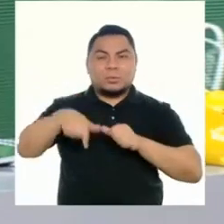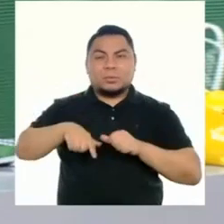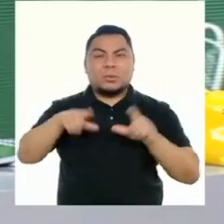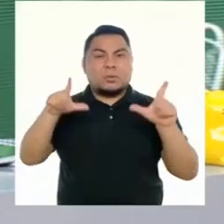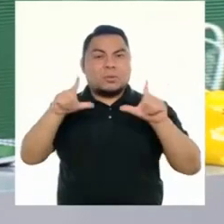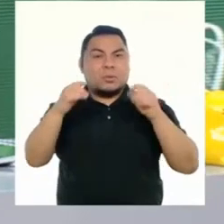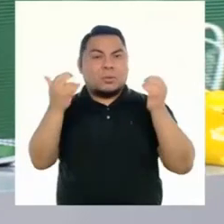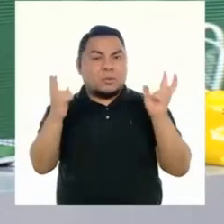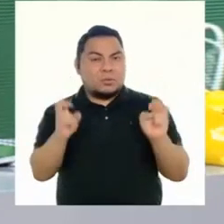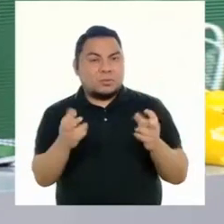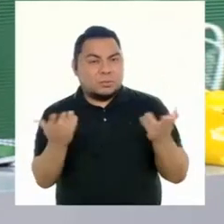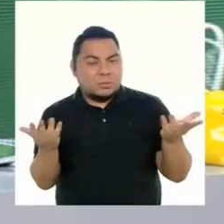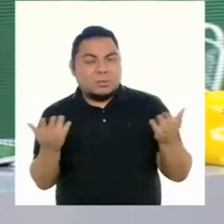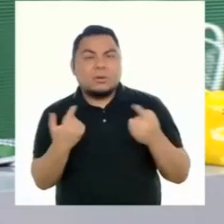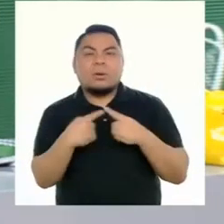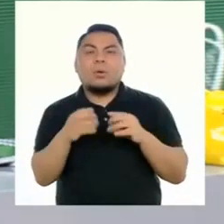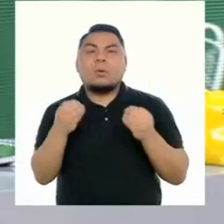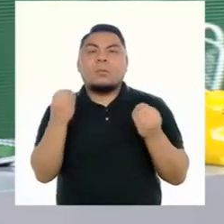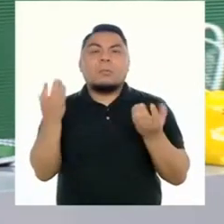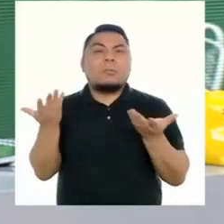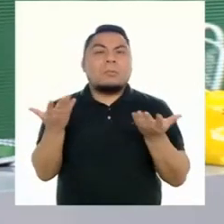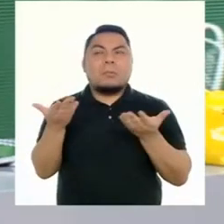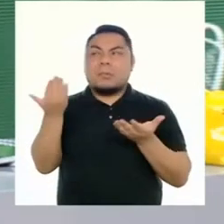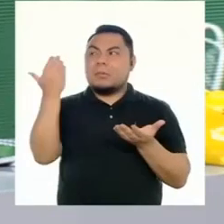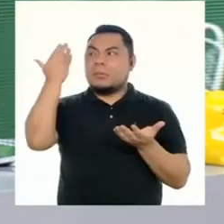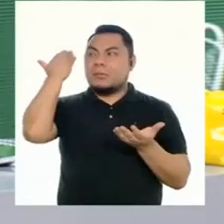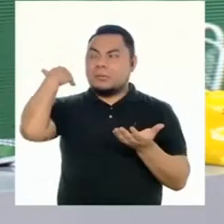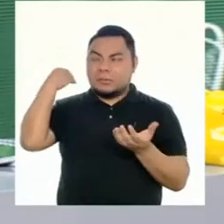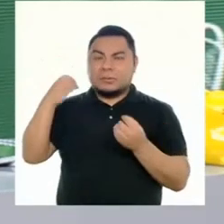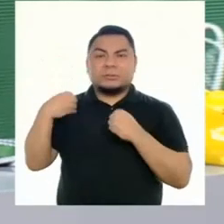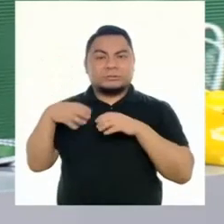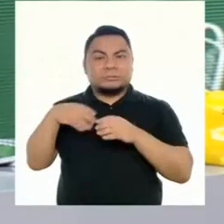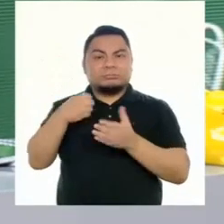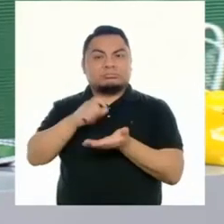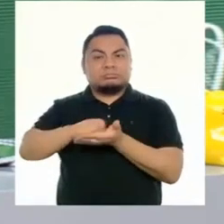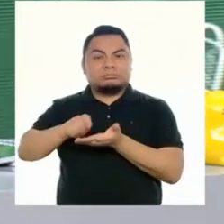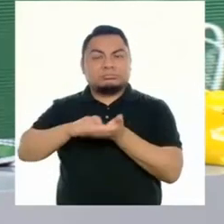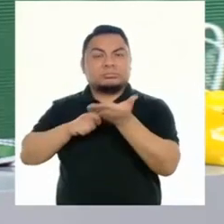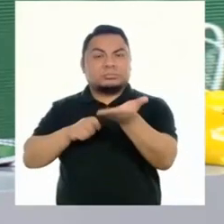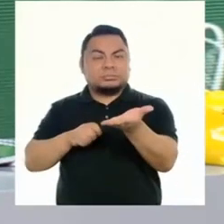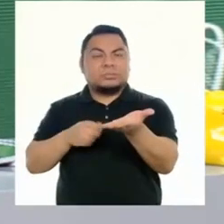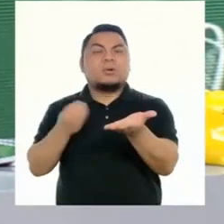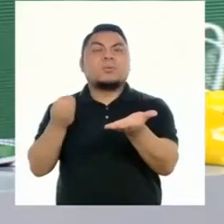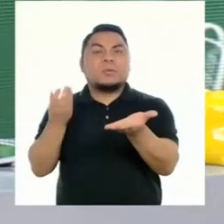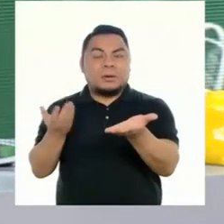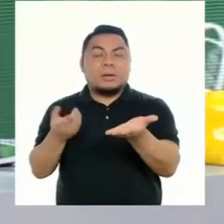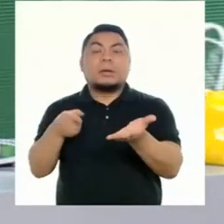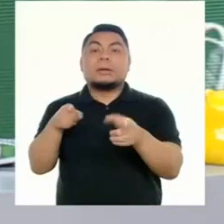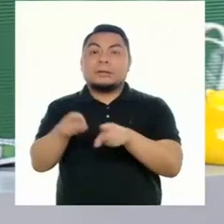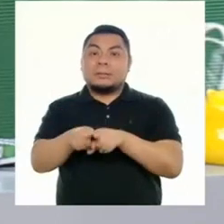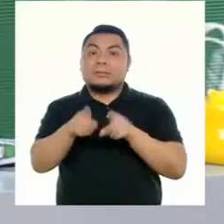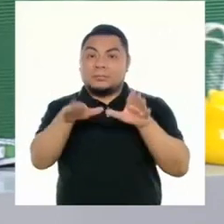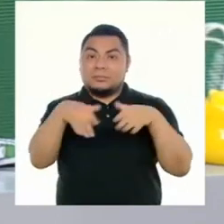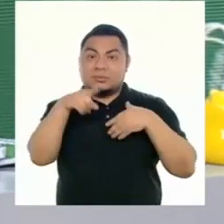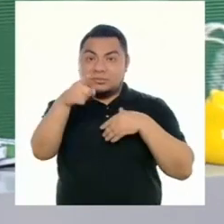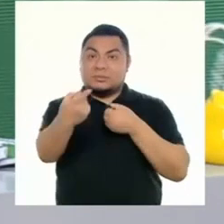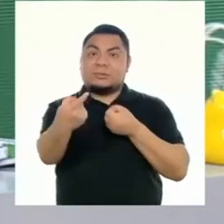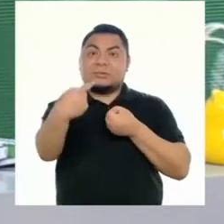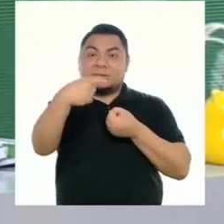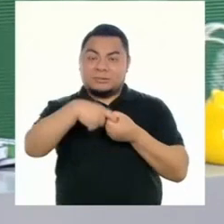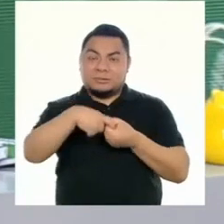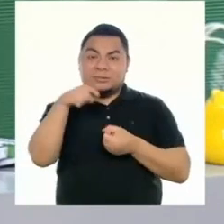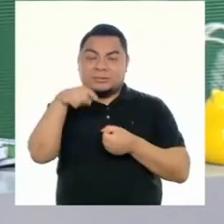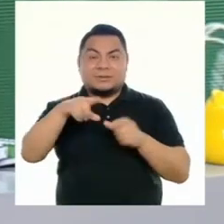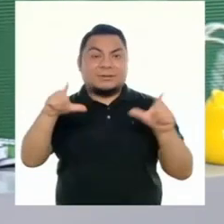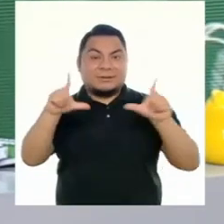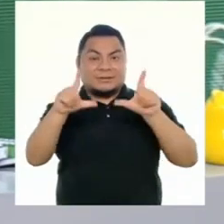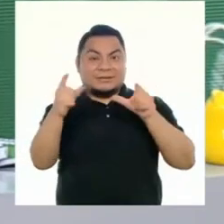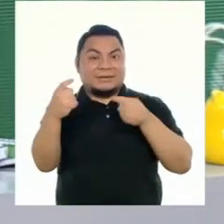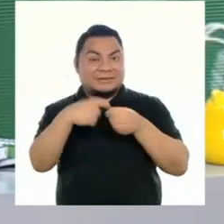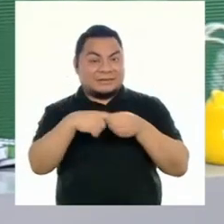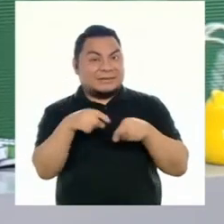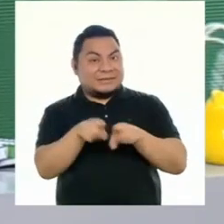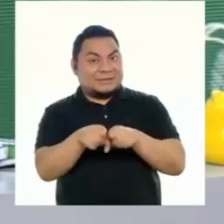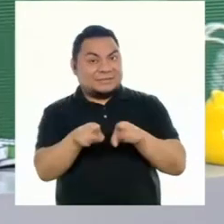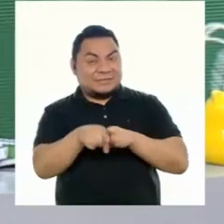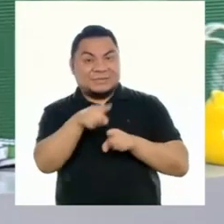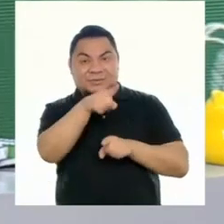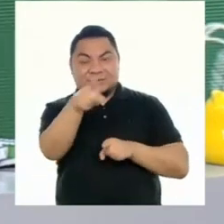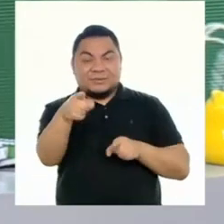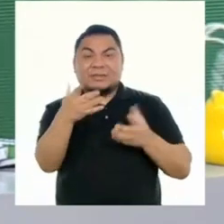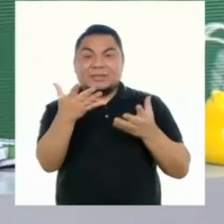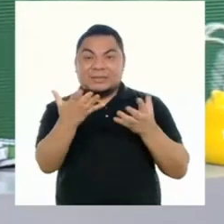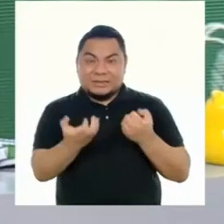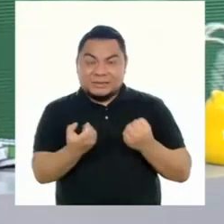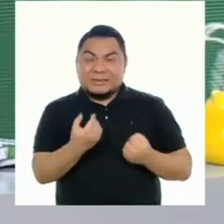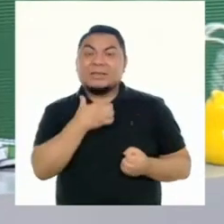la sesión del día de hoy o cómo les fue en los retos que hemos estado dejándoles hasta ahora, también podrían participar en el programa. Si